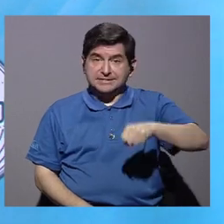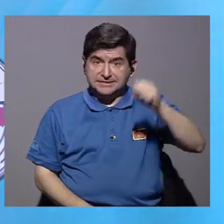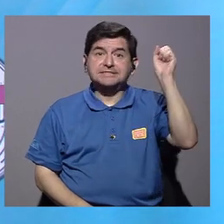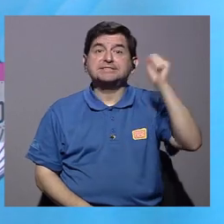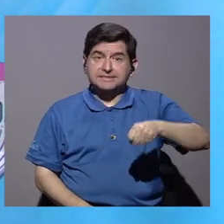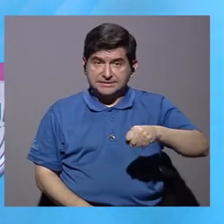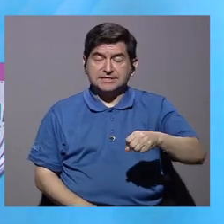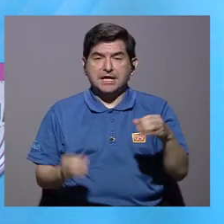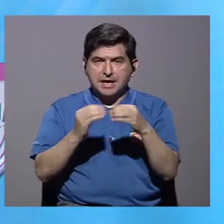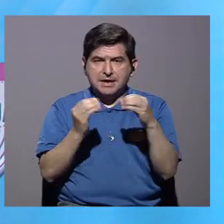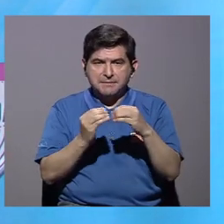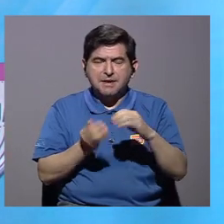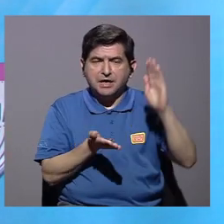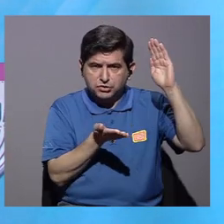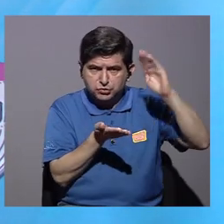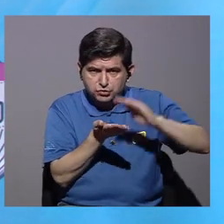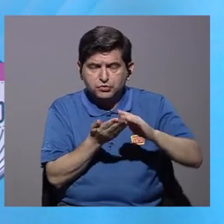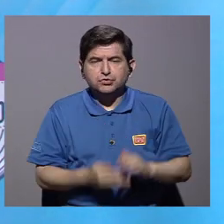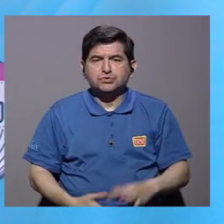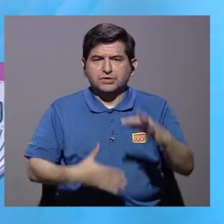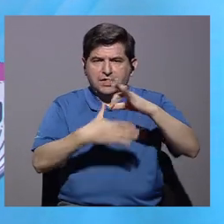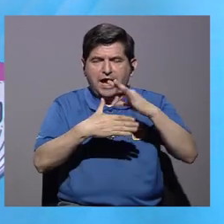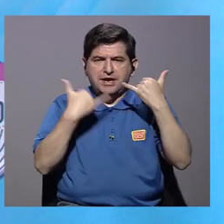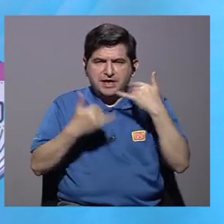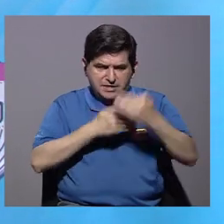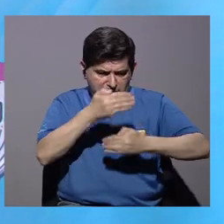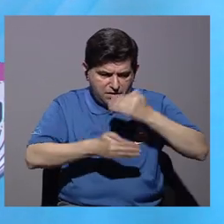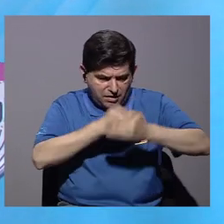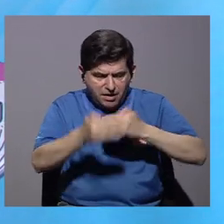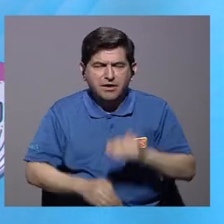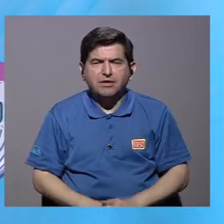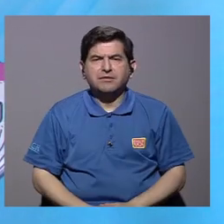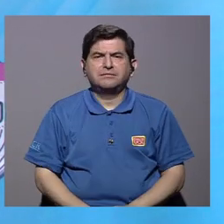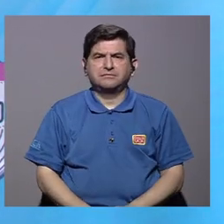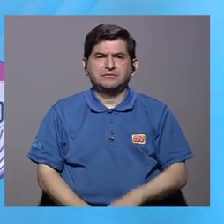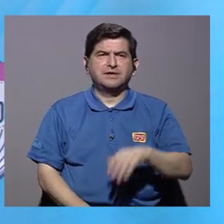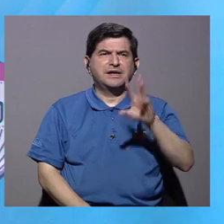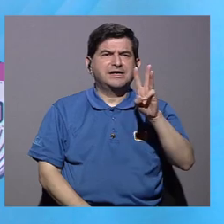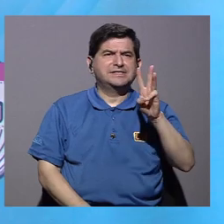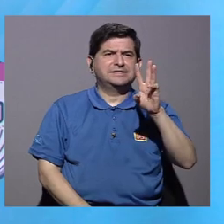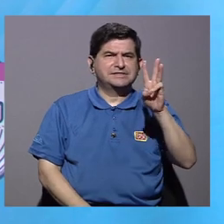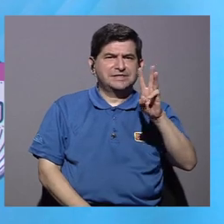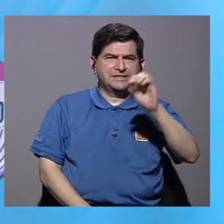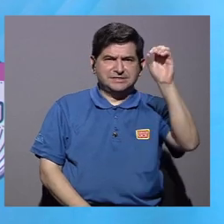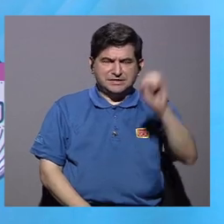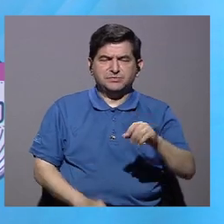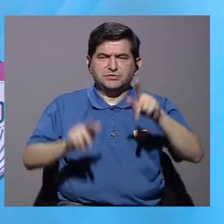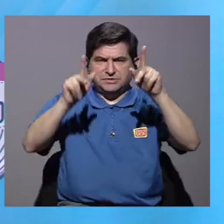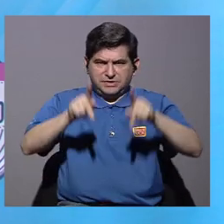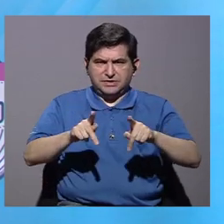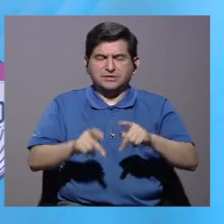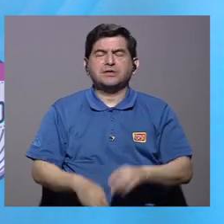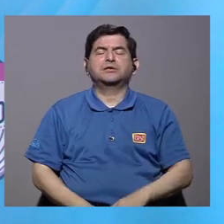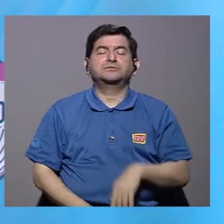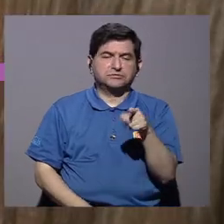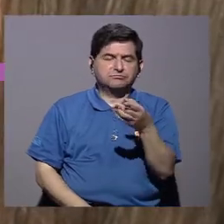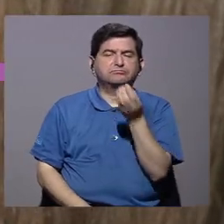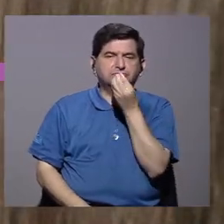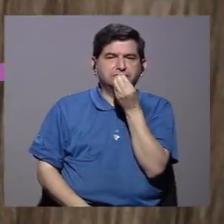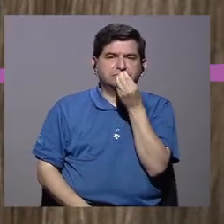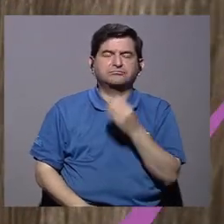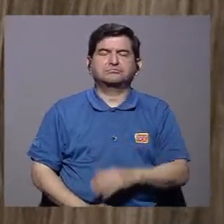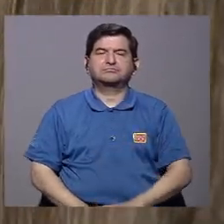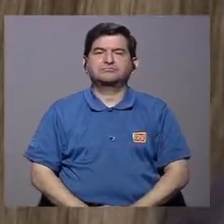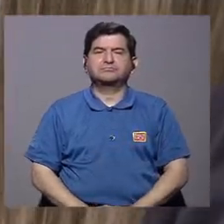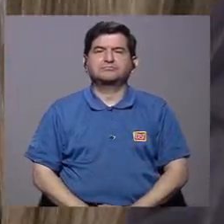sí se ve más la disminución es en la carne procesada, ya que cerca de un 66% de las personas lo consumen.